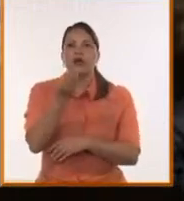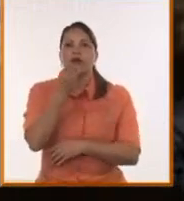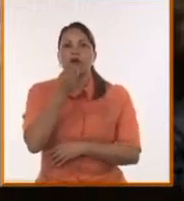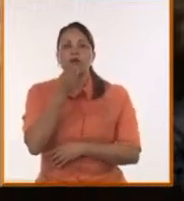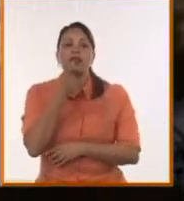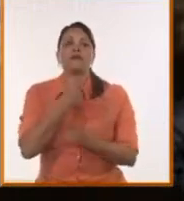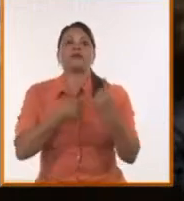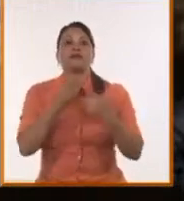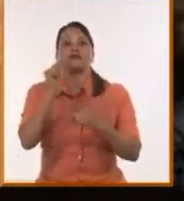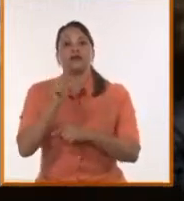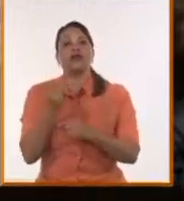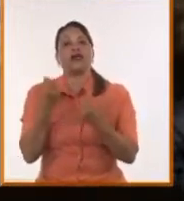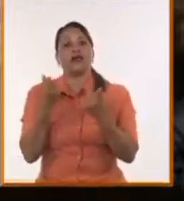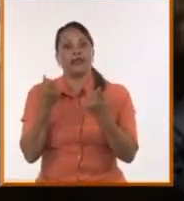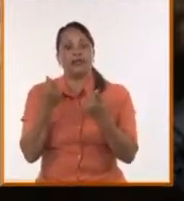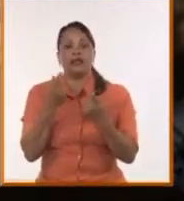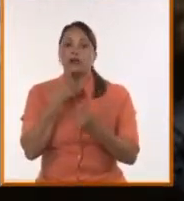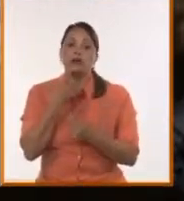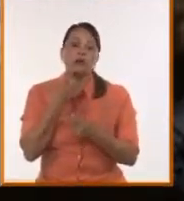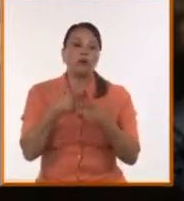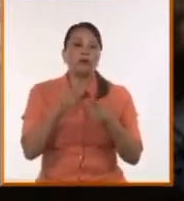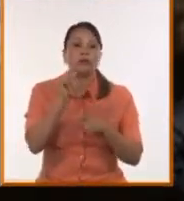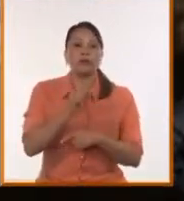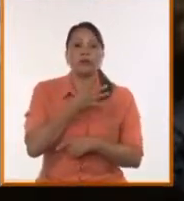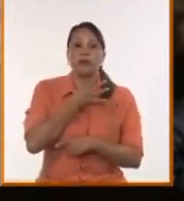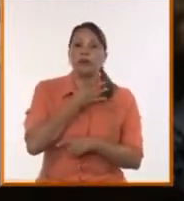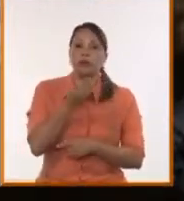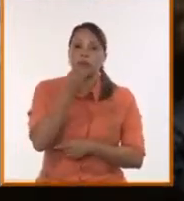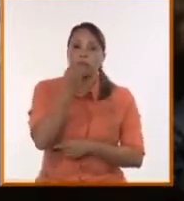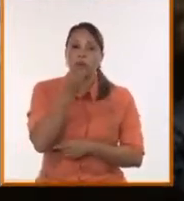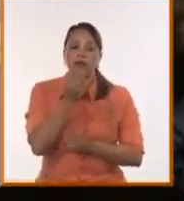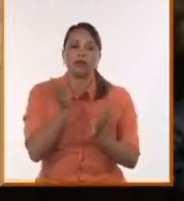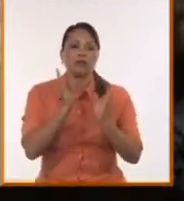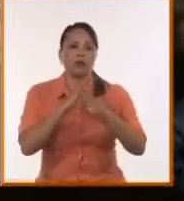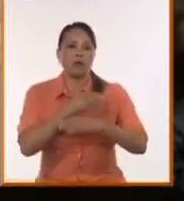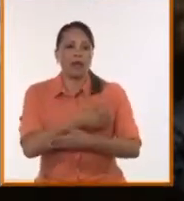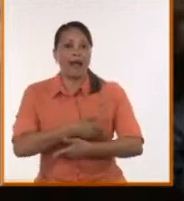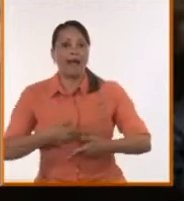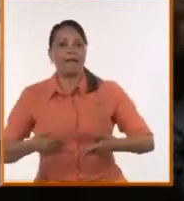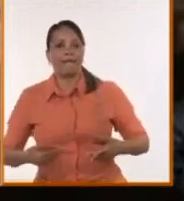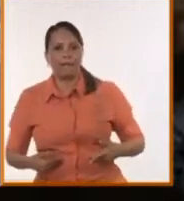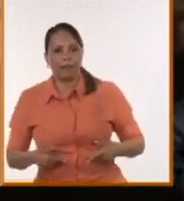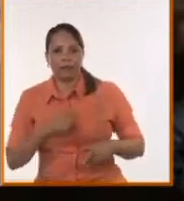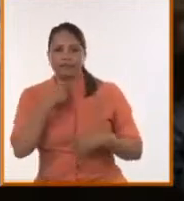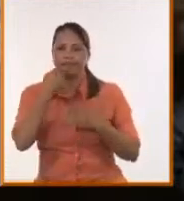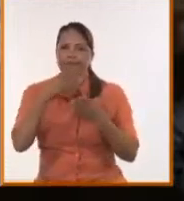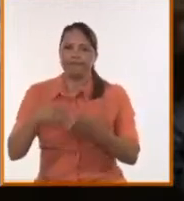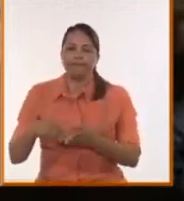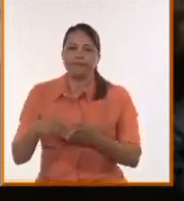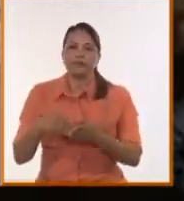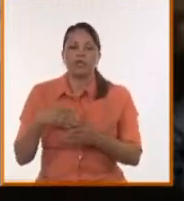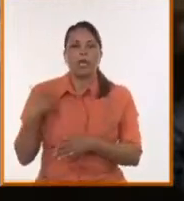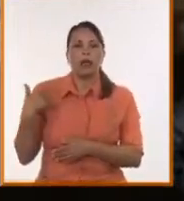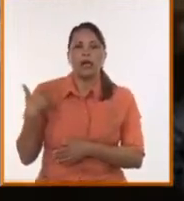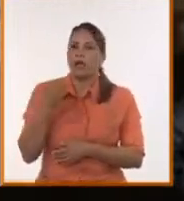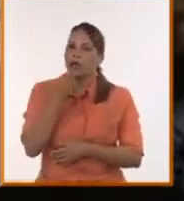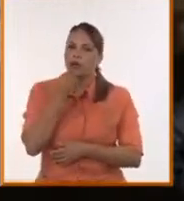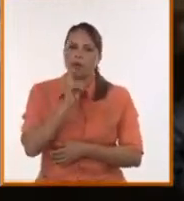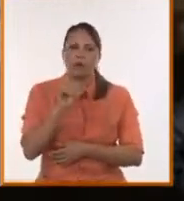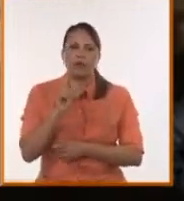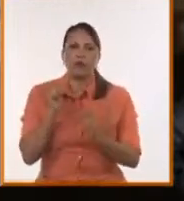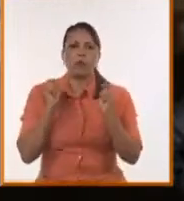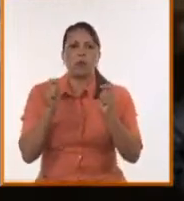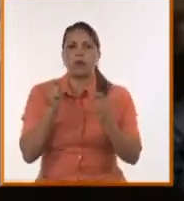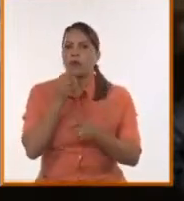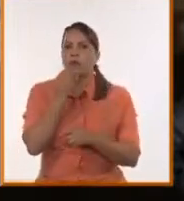que podía, y el que no se moría de hambre, y no podía protestar tampoco. Ni tenía derecho a la manifestación.